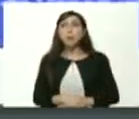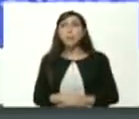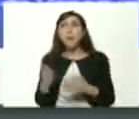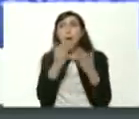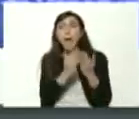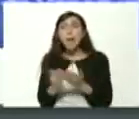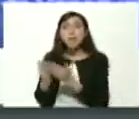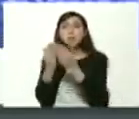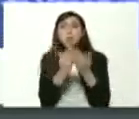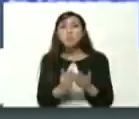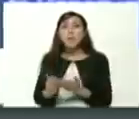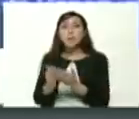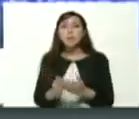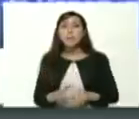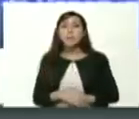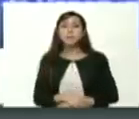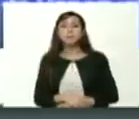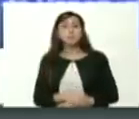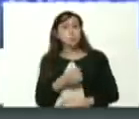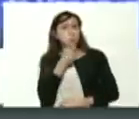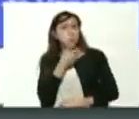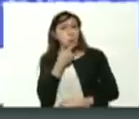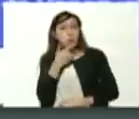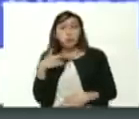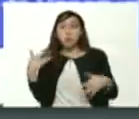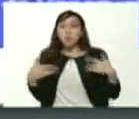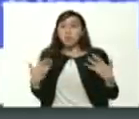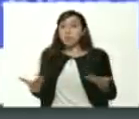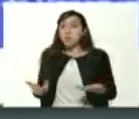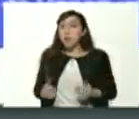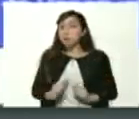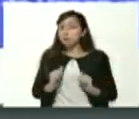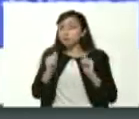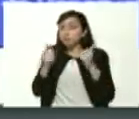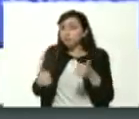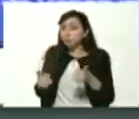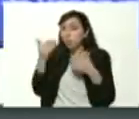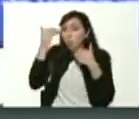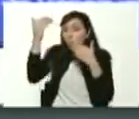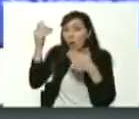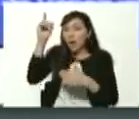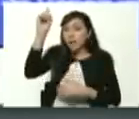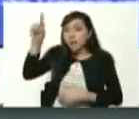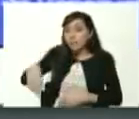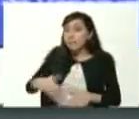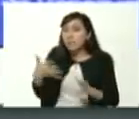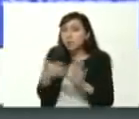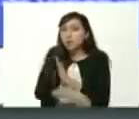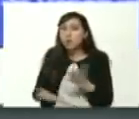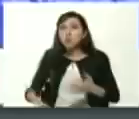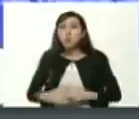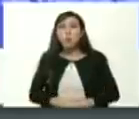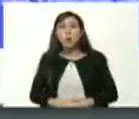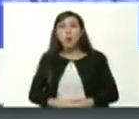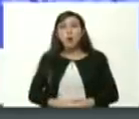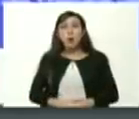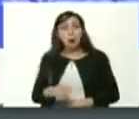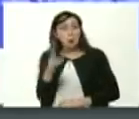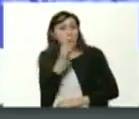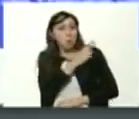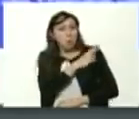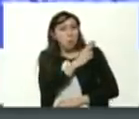un acto bonito Quiero saludar también a los rectores